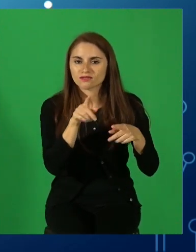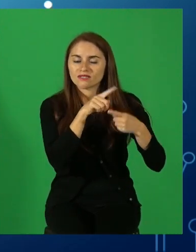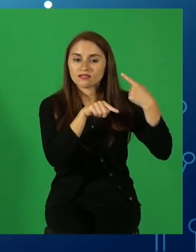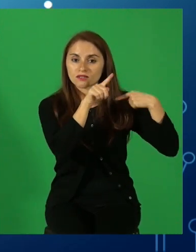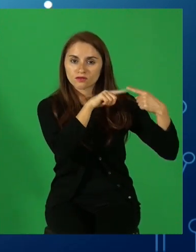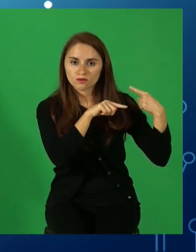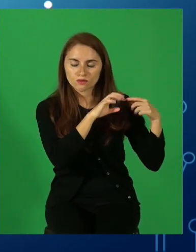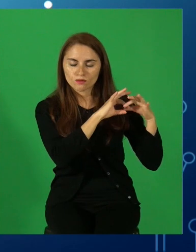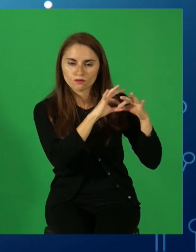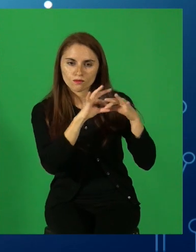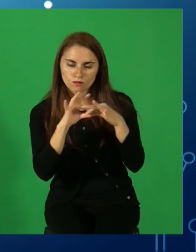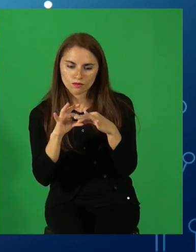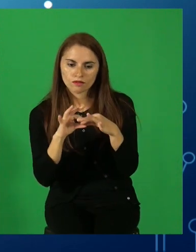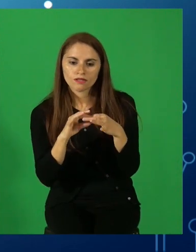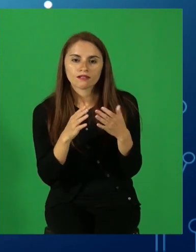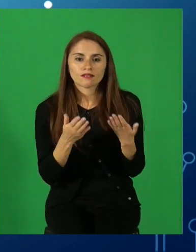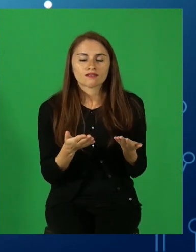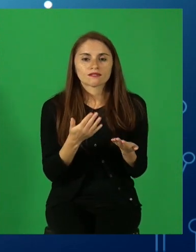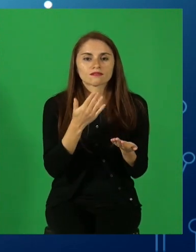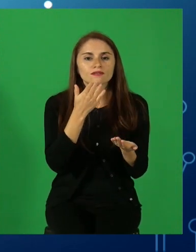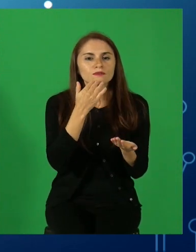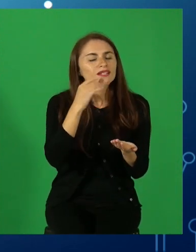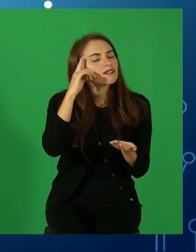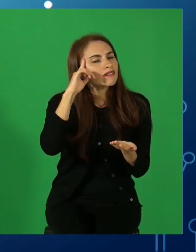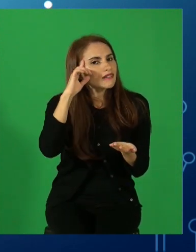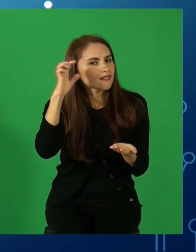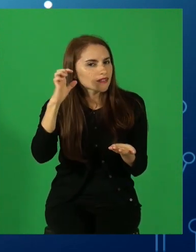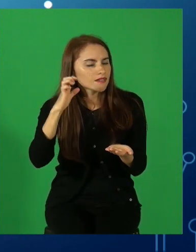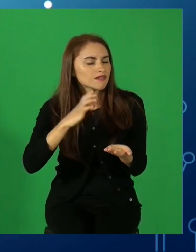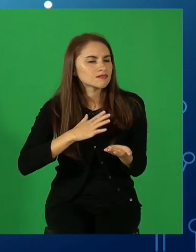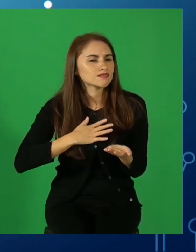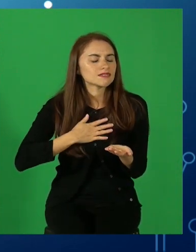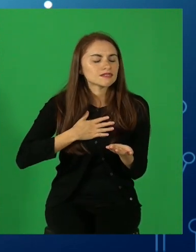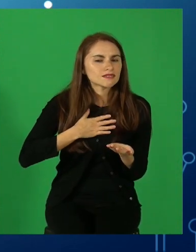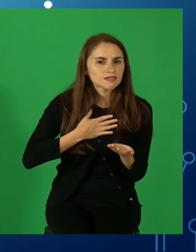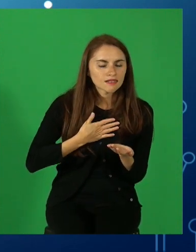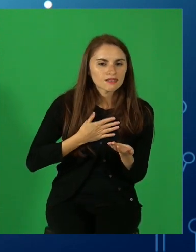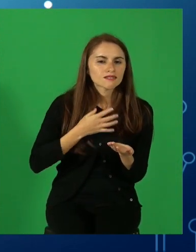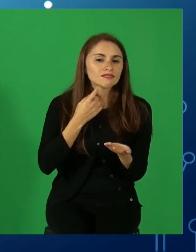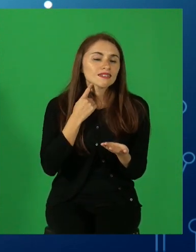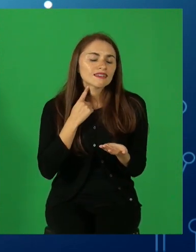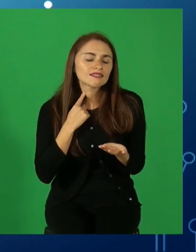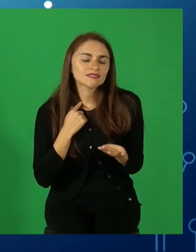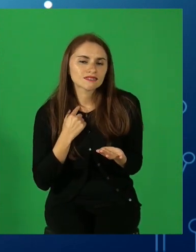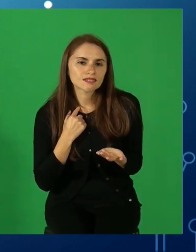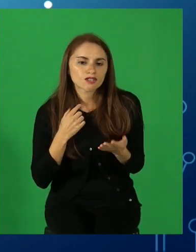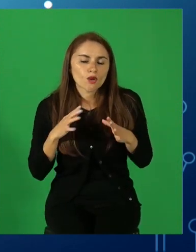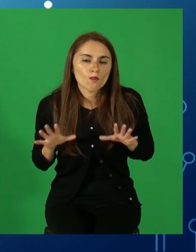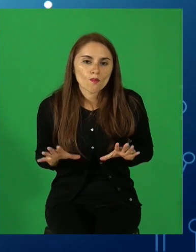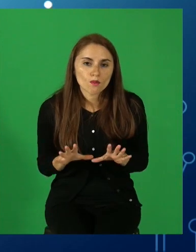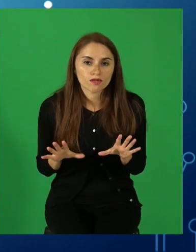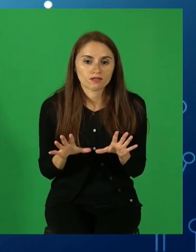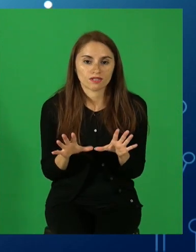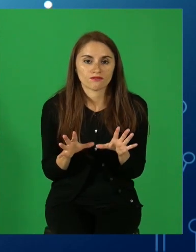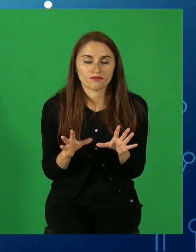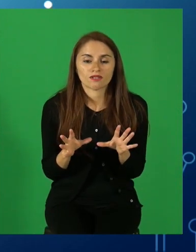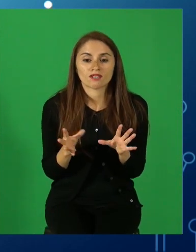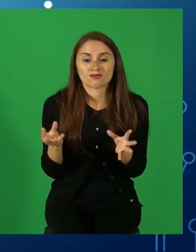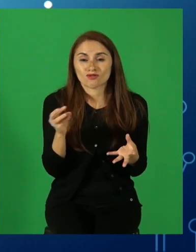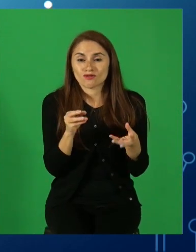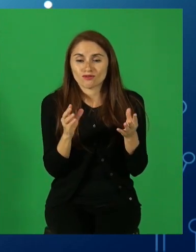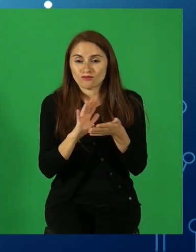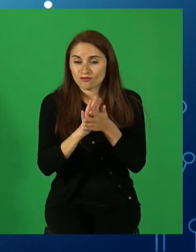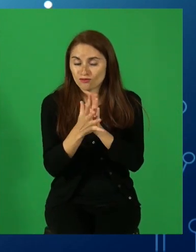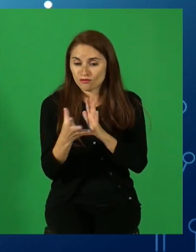y sus creencias, en lo que ellos creen, sus deseos y motivaciones van a determinar